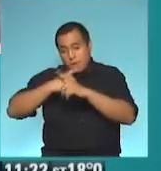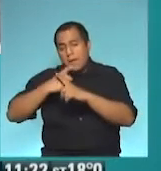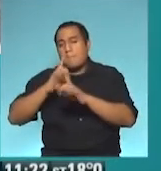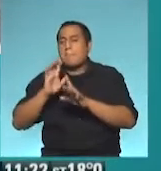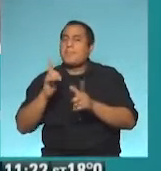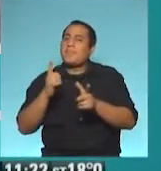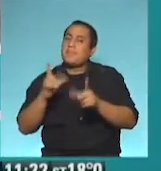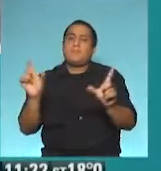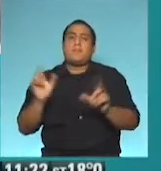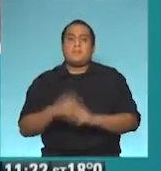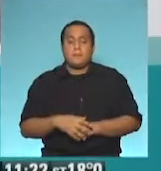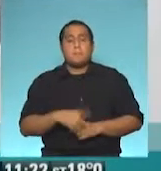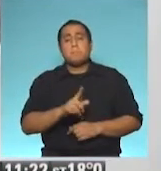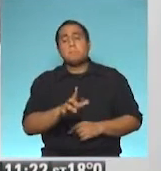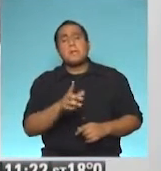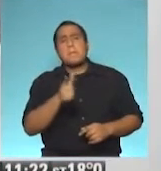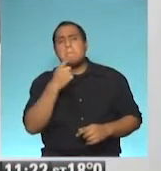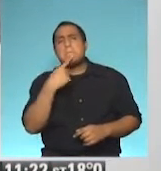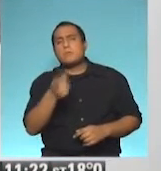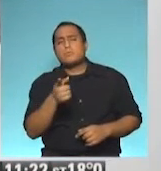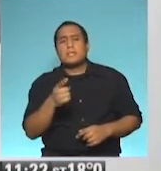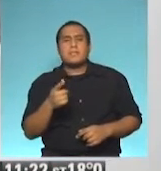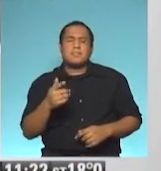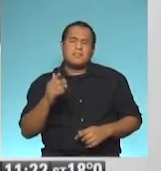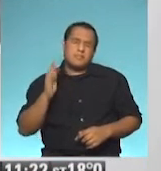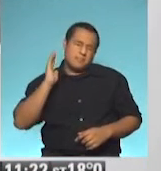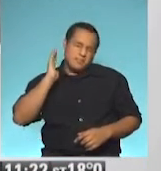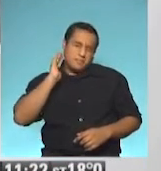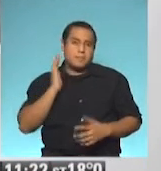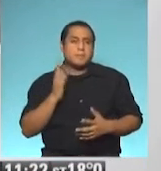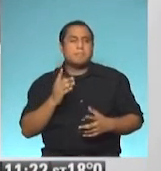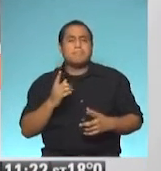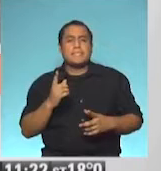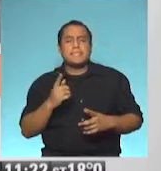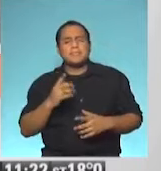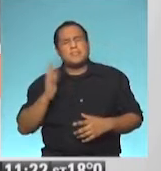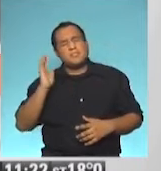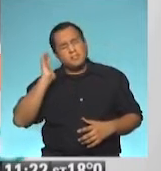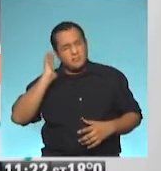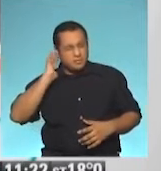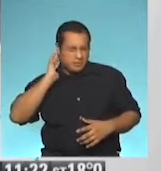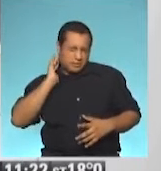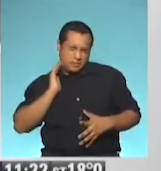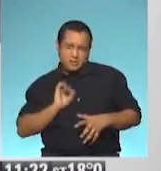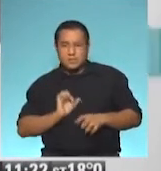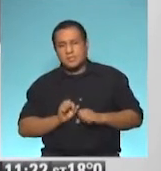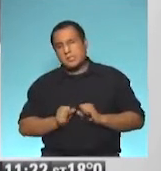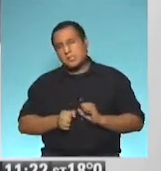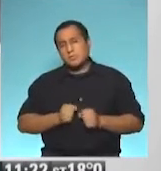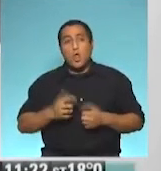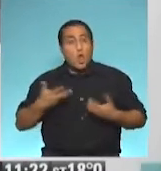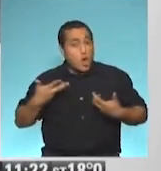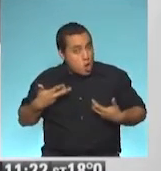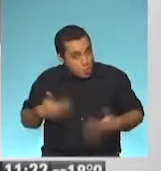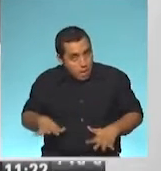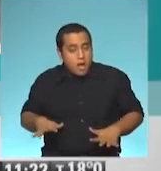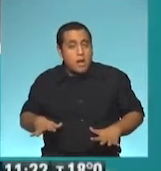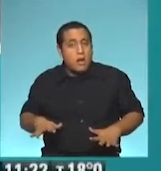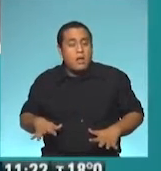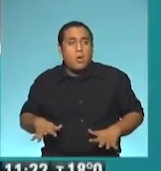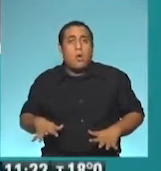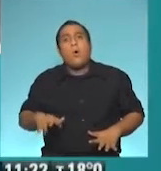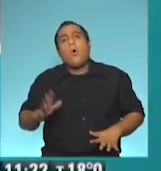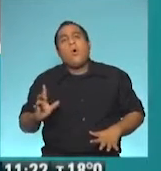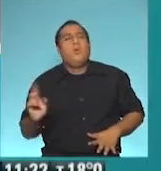pregunta que es muy habitual, ¿no? El estrés, ¿puede aumentar en esta etapa en la que estamos en aislamiento? ¿Es normal? ¿No puede suceder?